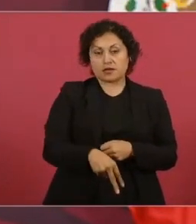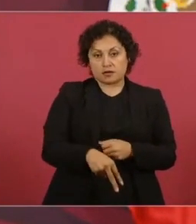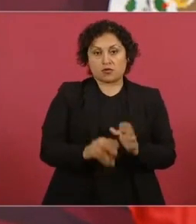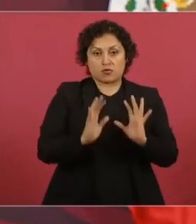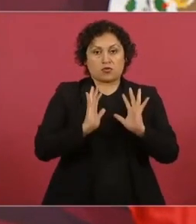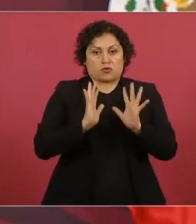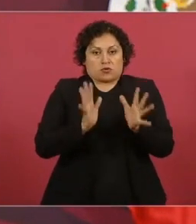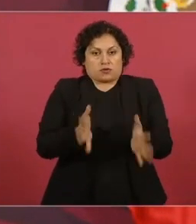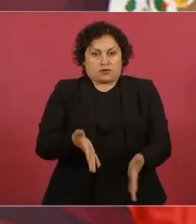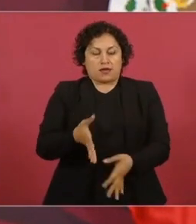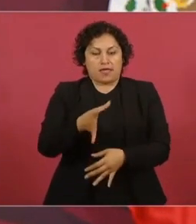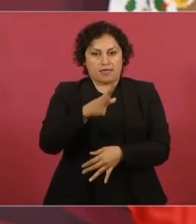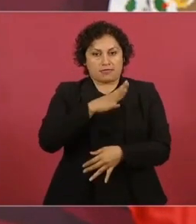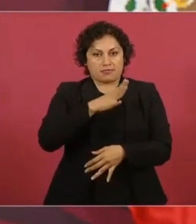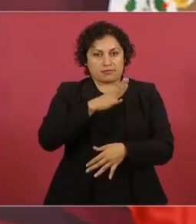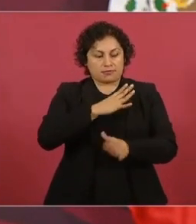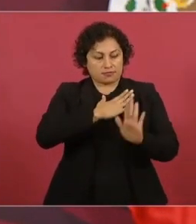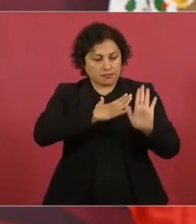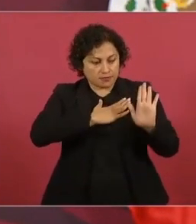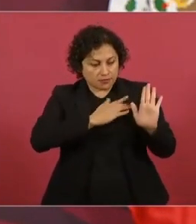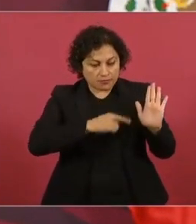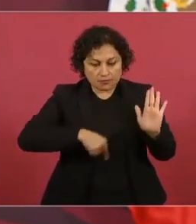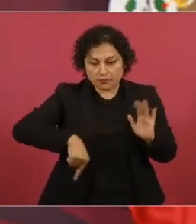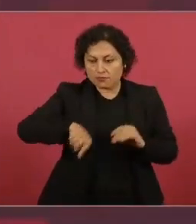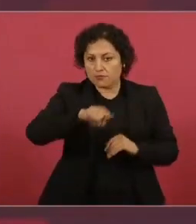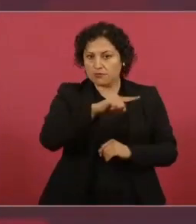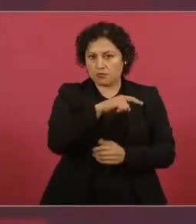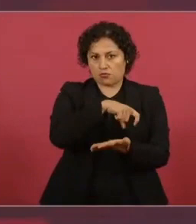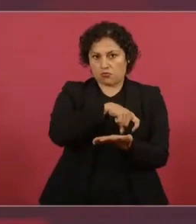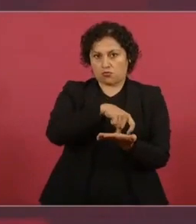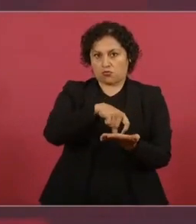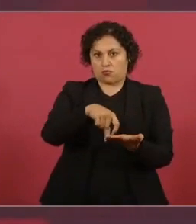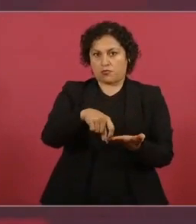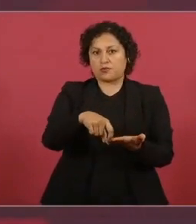de 30 mil.